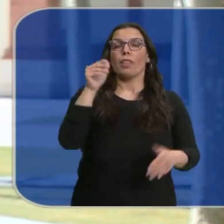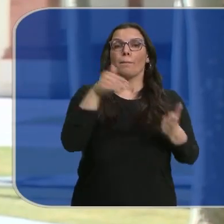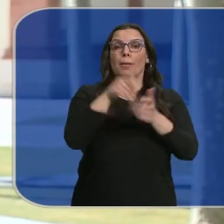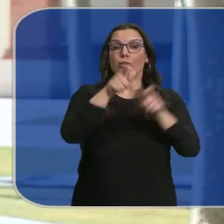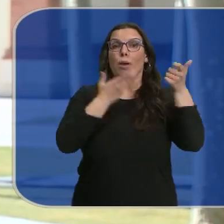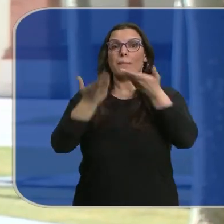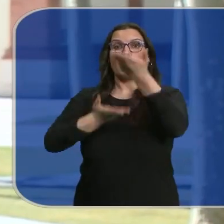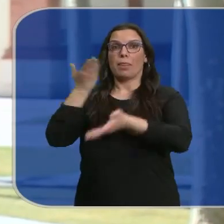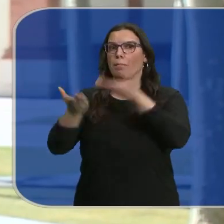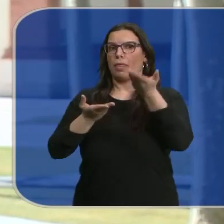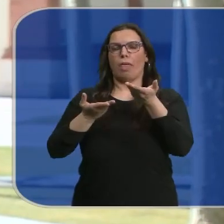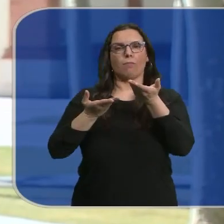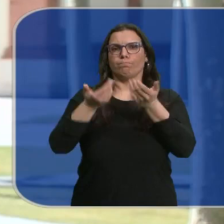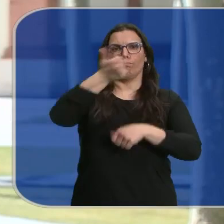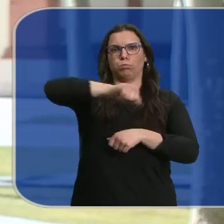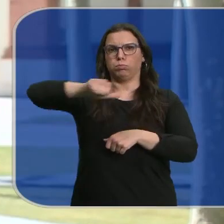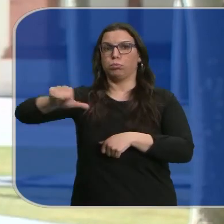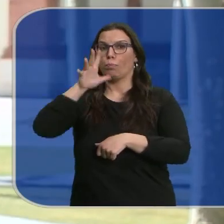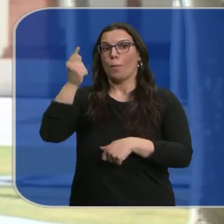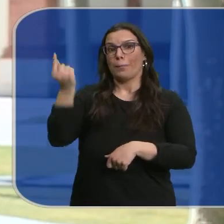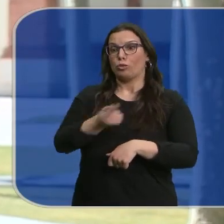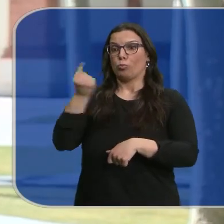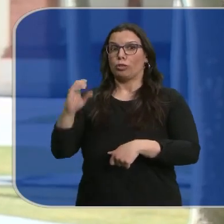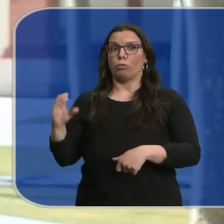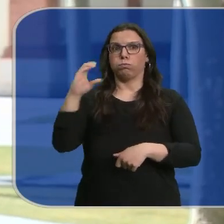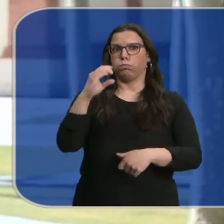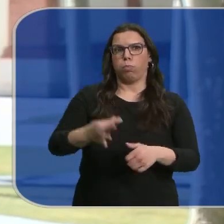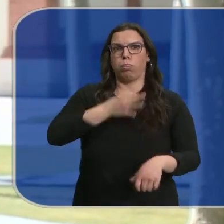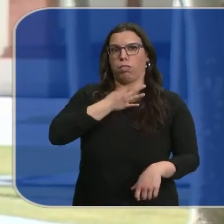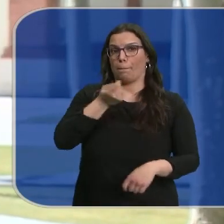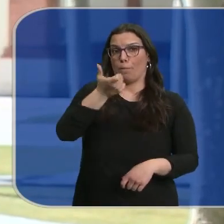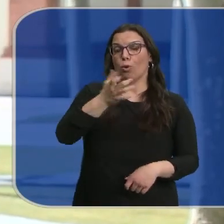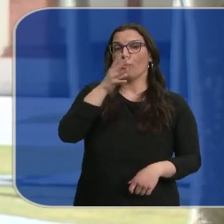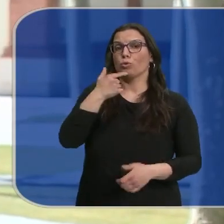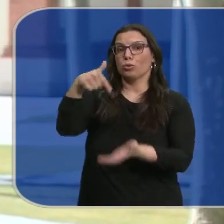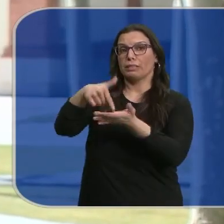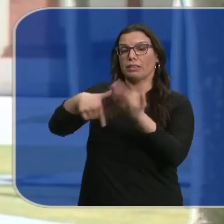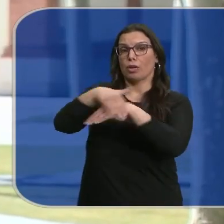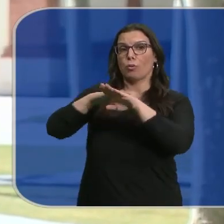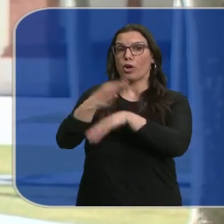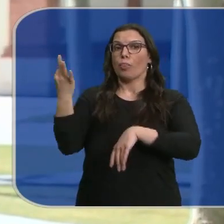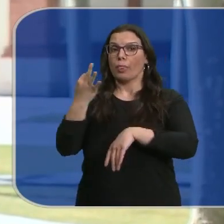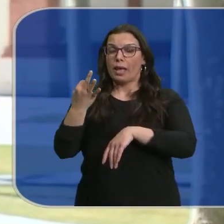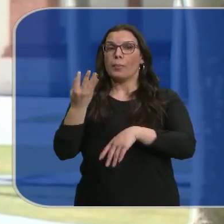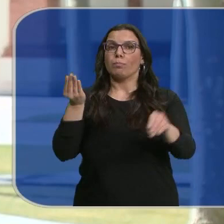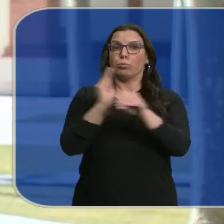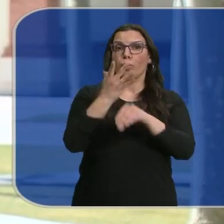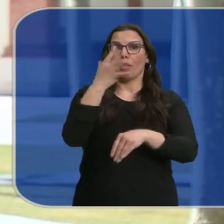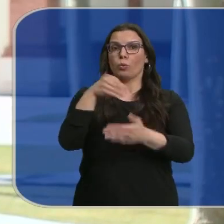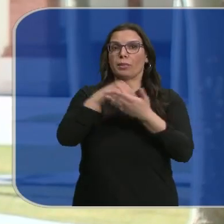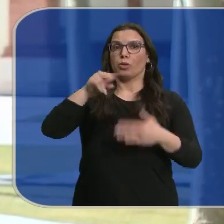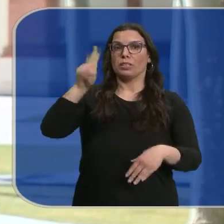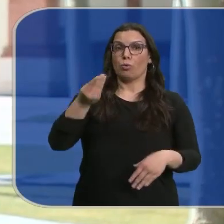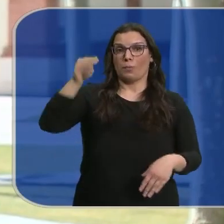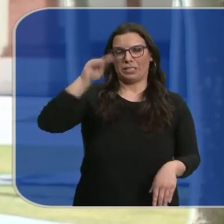solicitantes. Dice que fue escaso el presupuesto que se invirtió, por eso le exigen al gobierno de Pedro Sánchez que invierta otros 50 millones